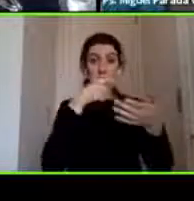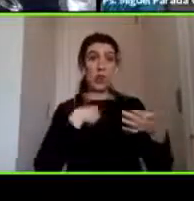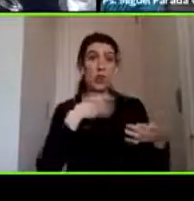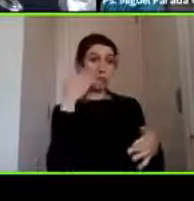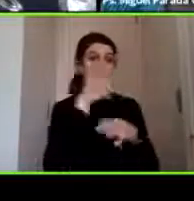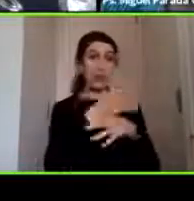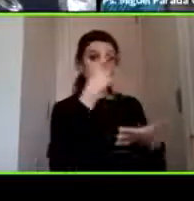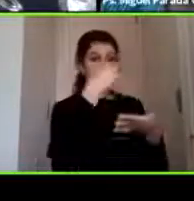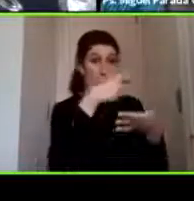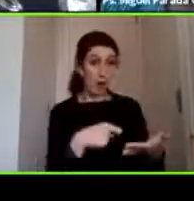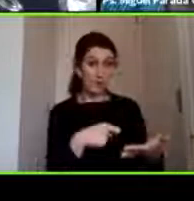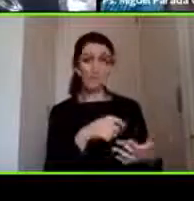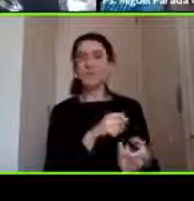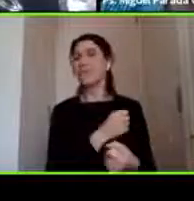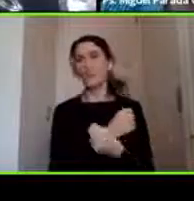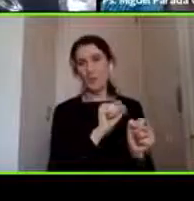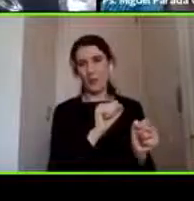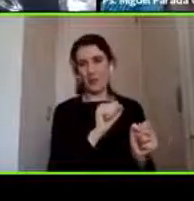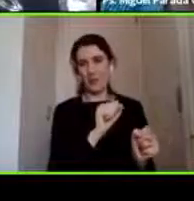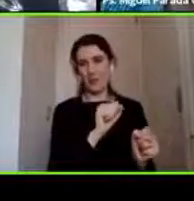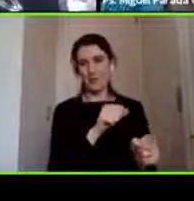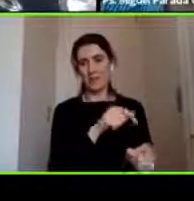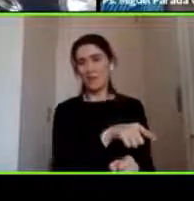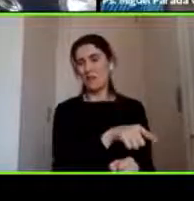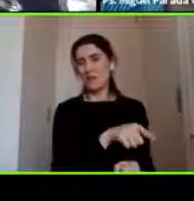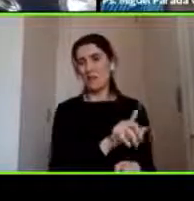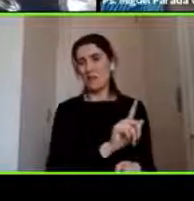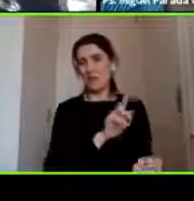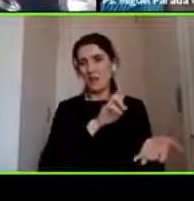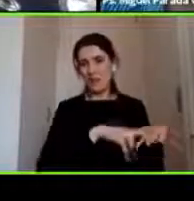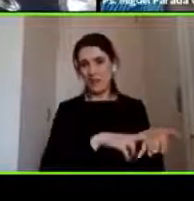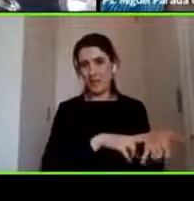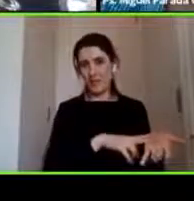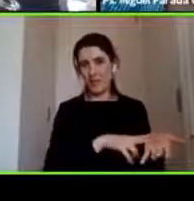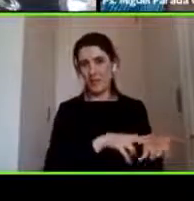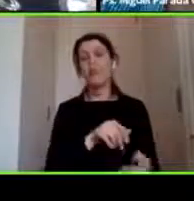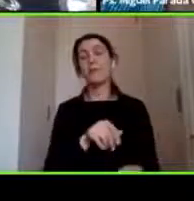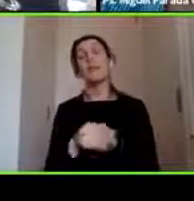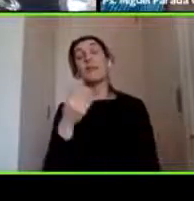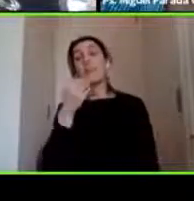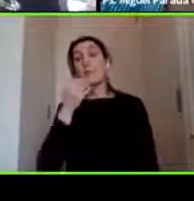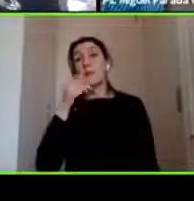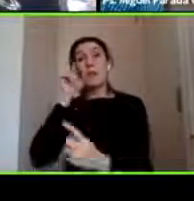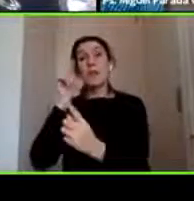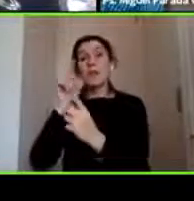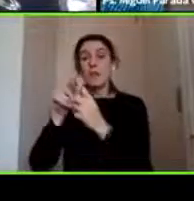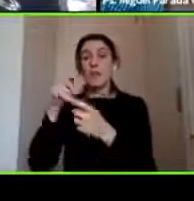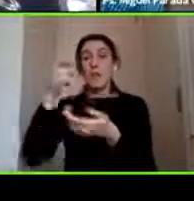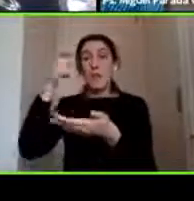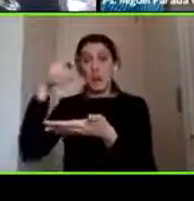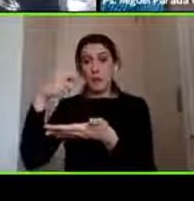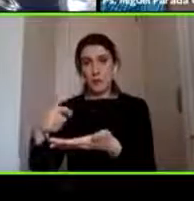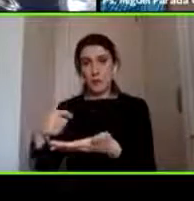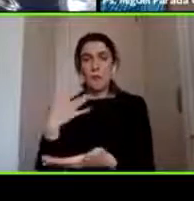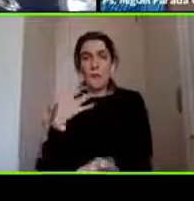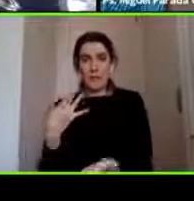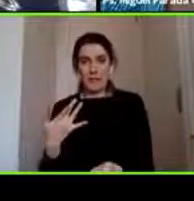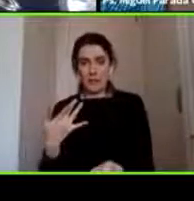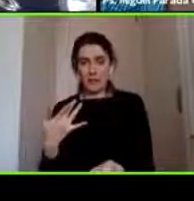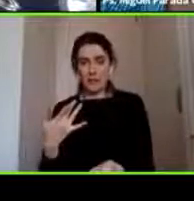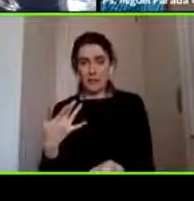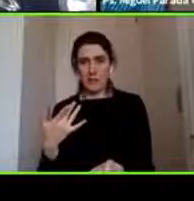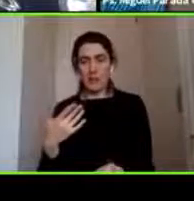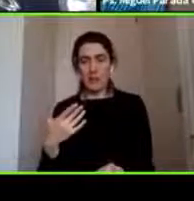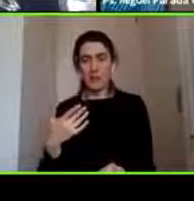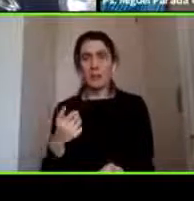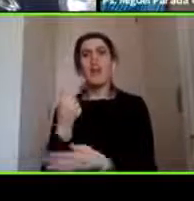otro que quería mencionar aquí es también como el objetivo para el cual yo hago la evaluación la evaluación yo la estoy haciendo para orientar todo tipo de